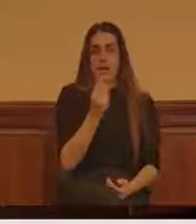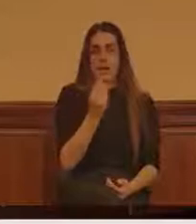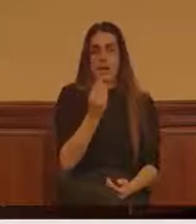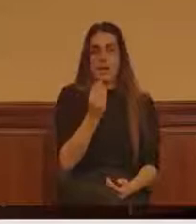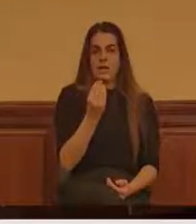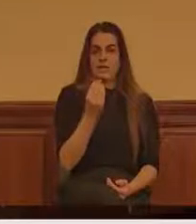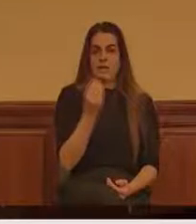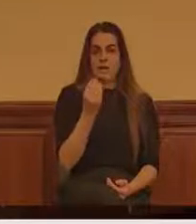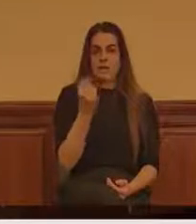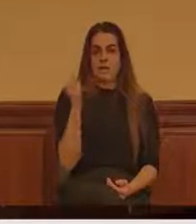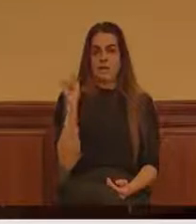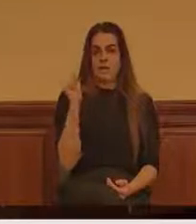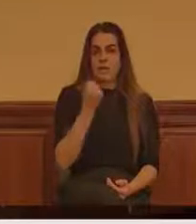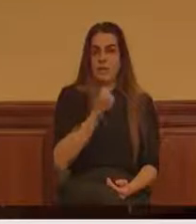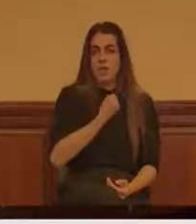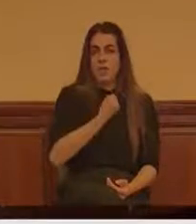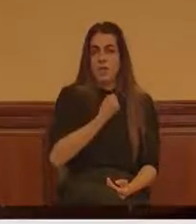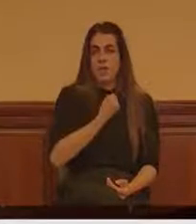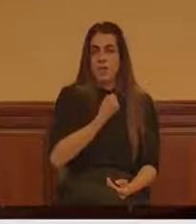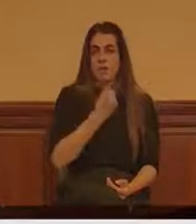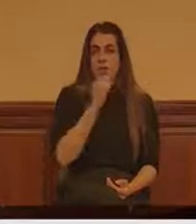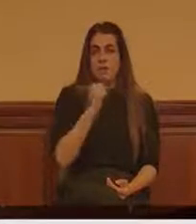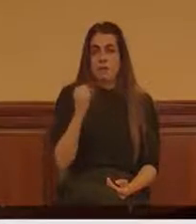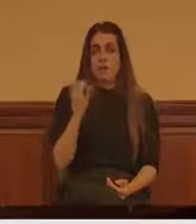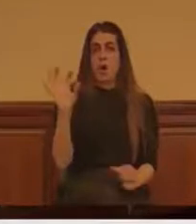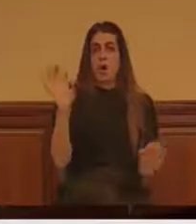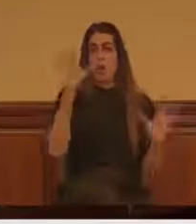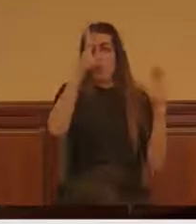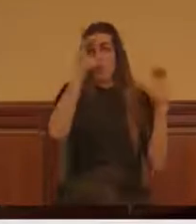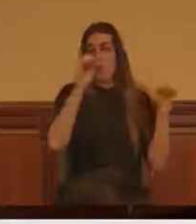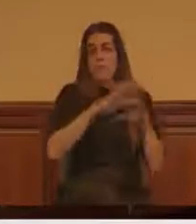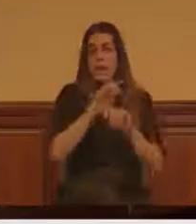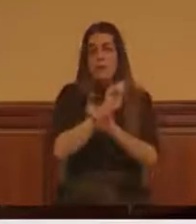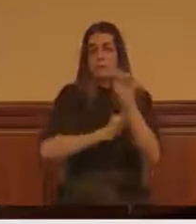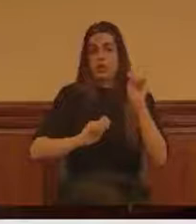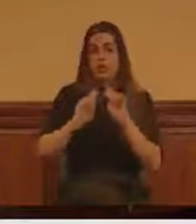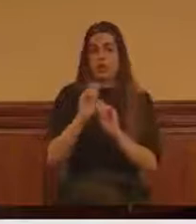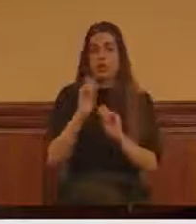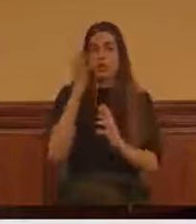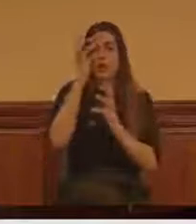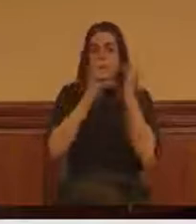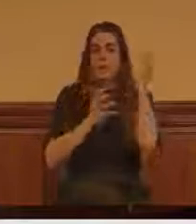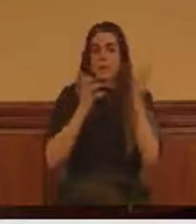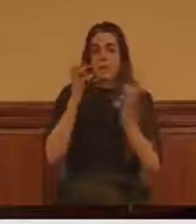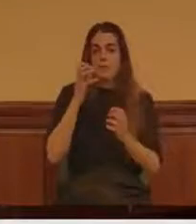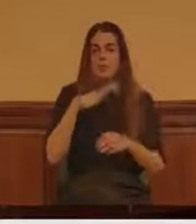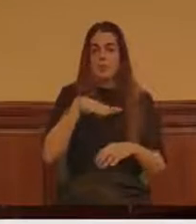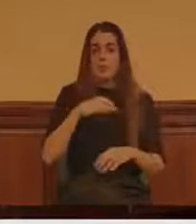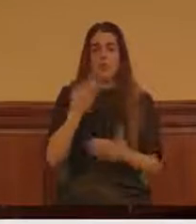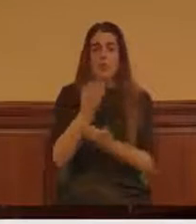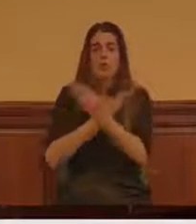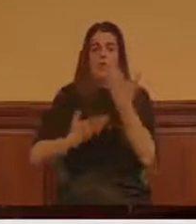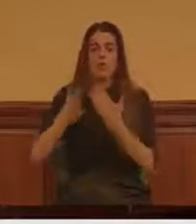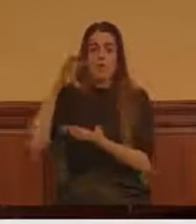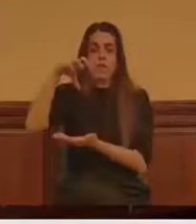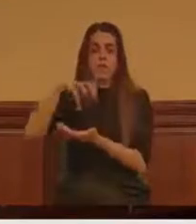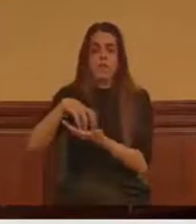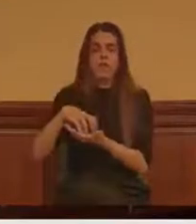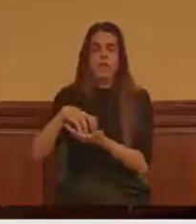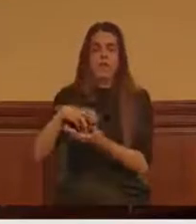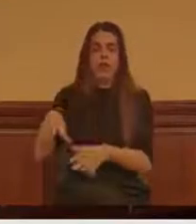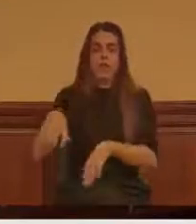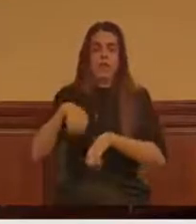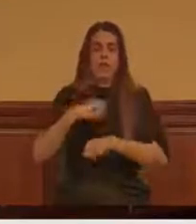también importante fue la elaboración de un protocolo para que las asociaciones animalistas pudieran colaborar con el centro de acogida, sobre todo para